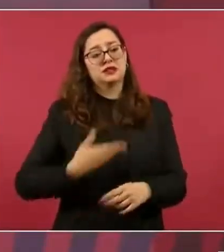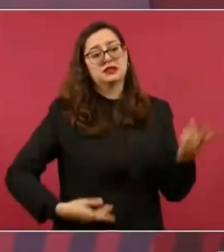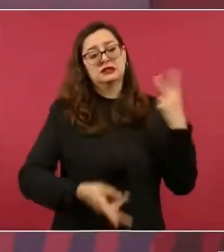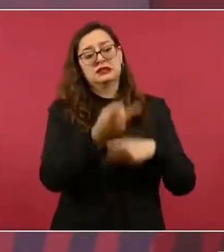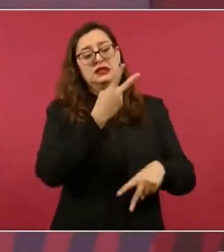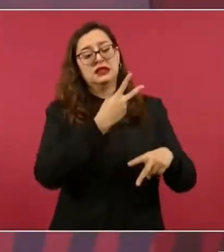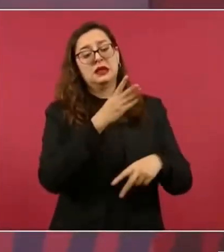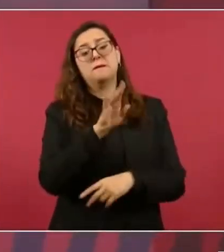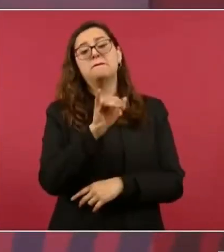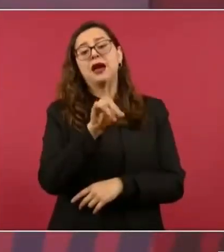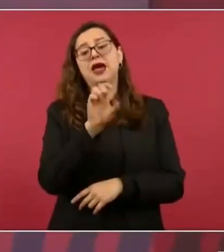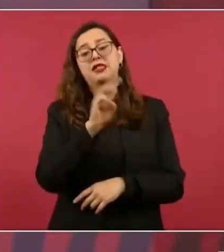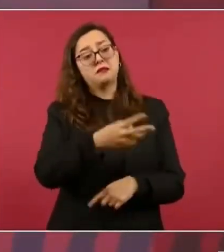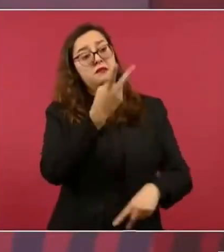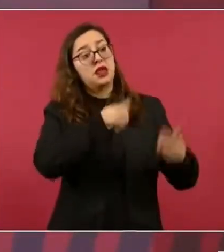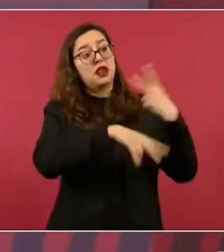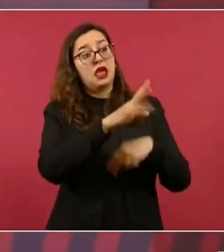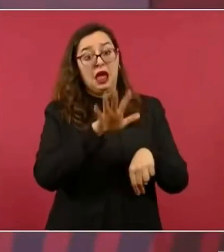soberanos.